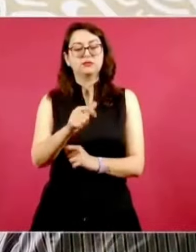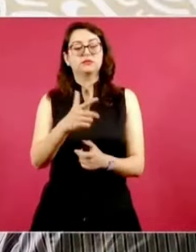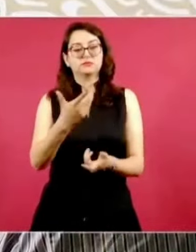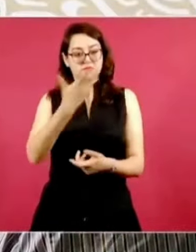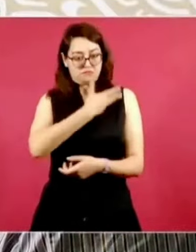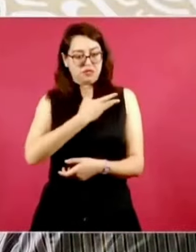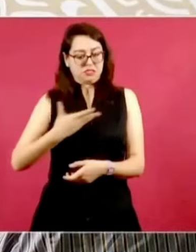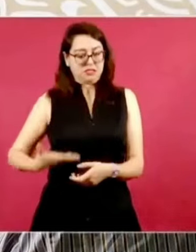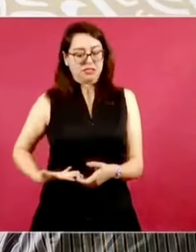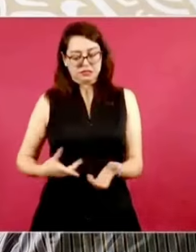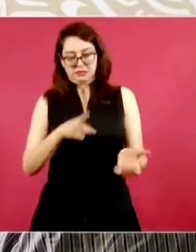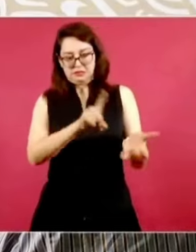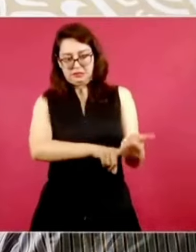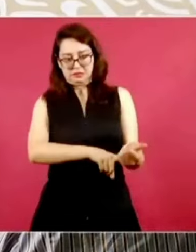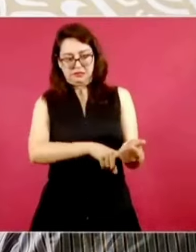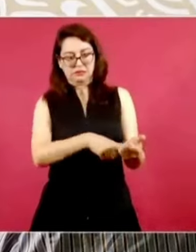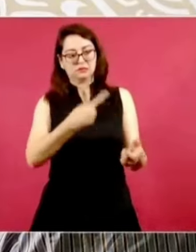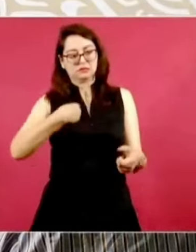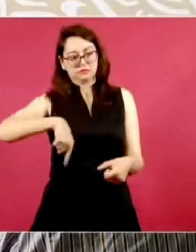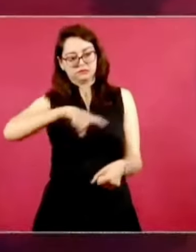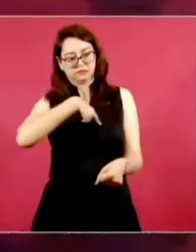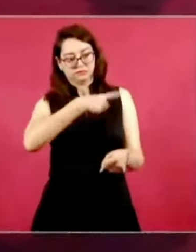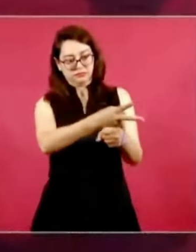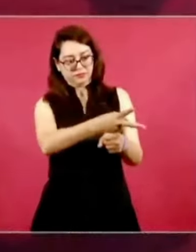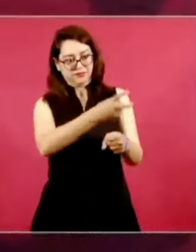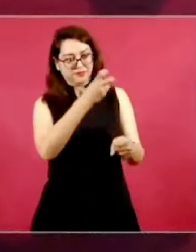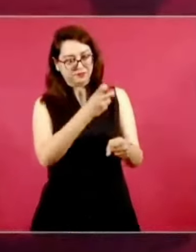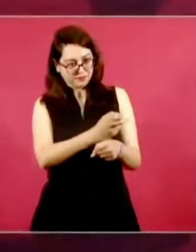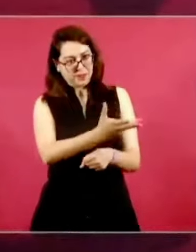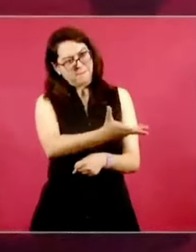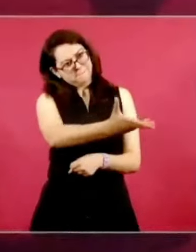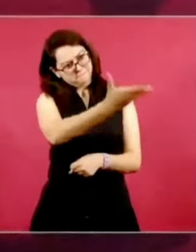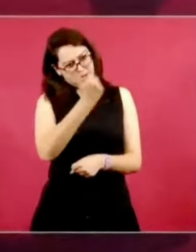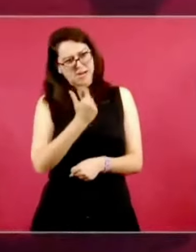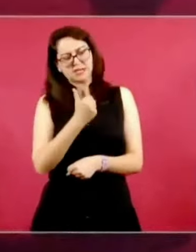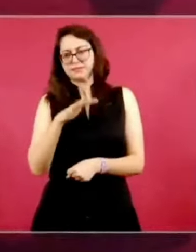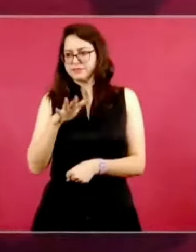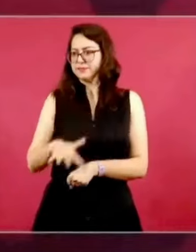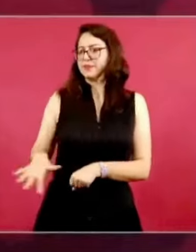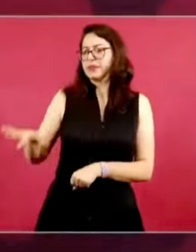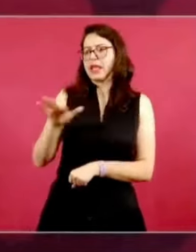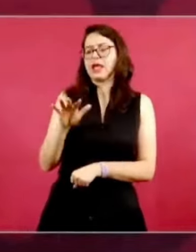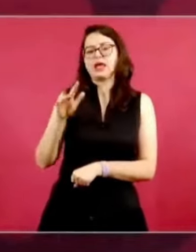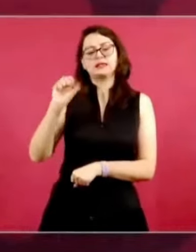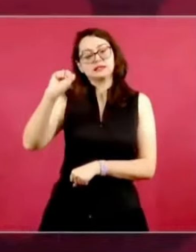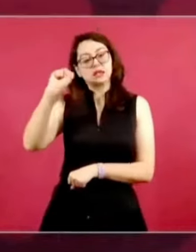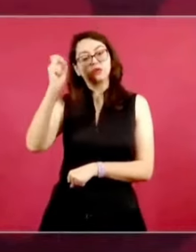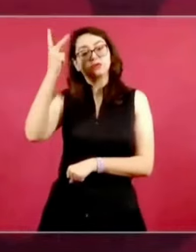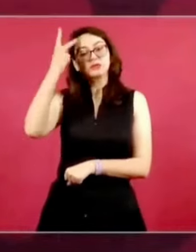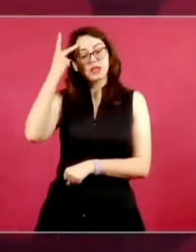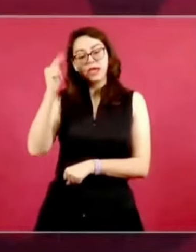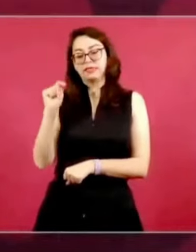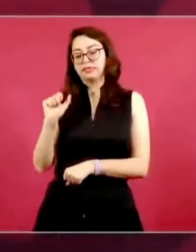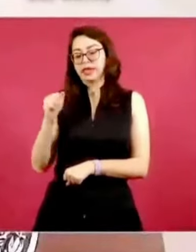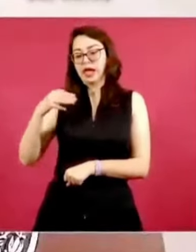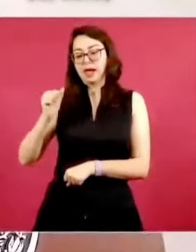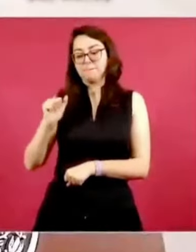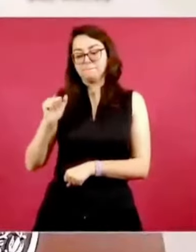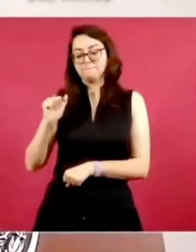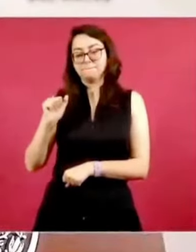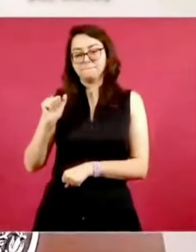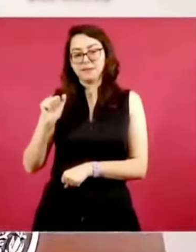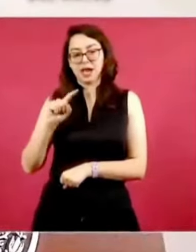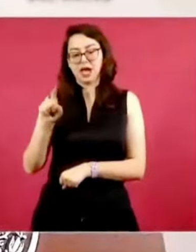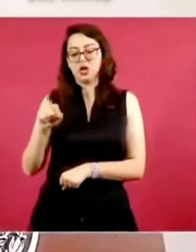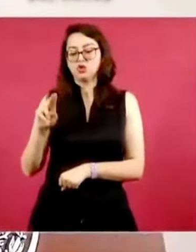a Tamazunchal, en San Luis Potosí, cuando se llevó a